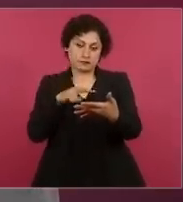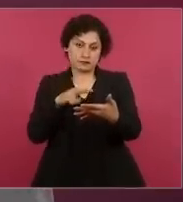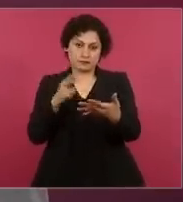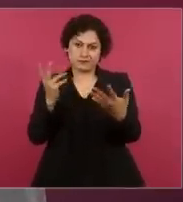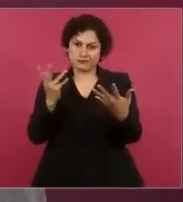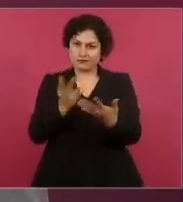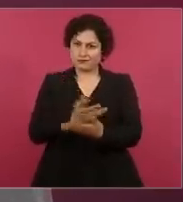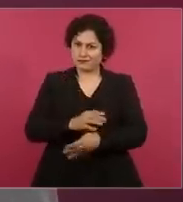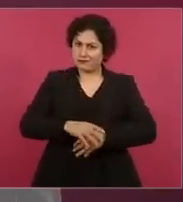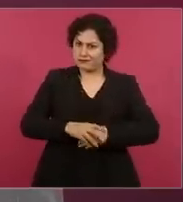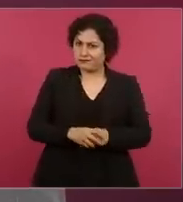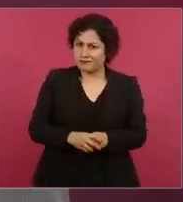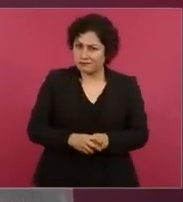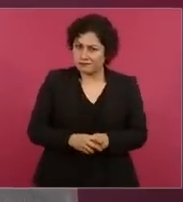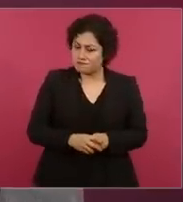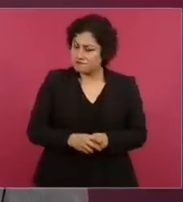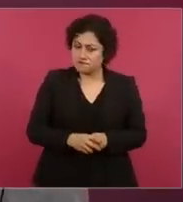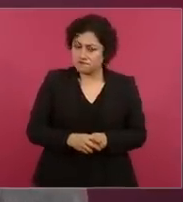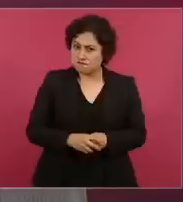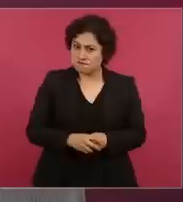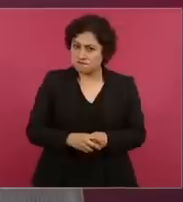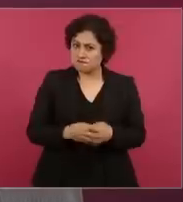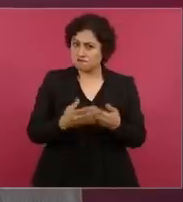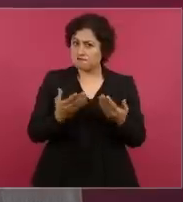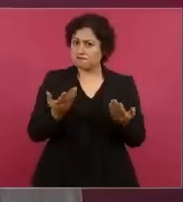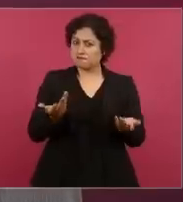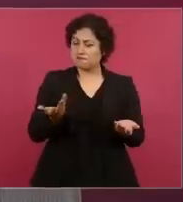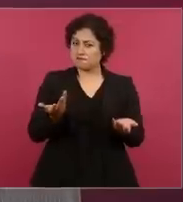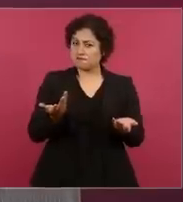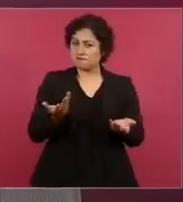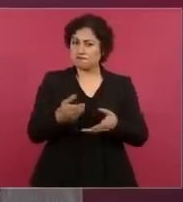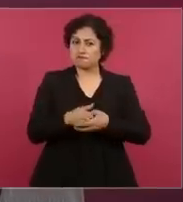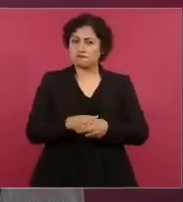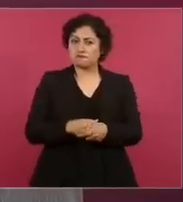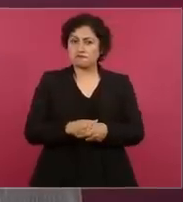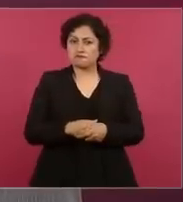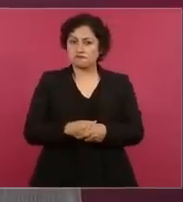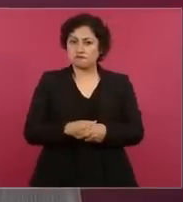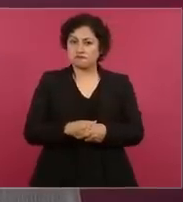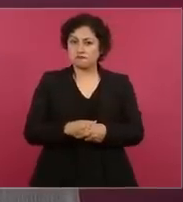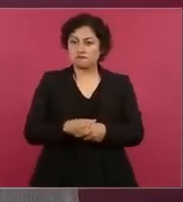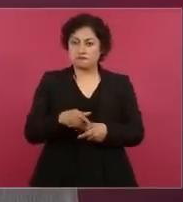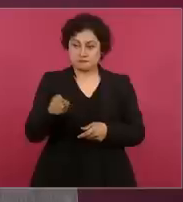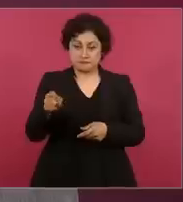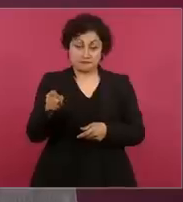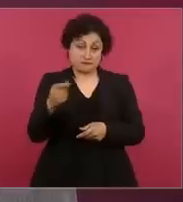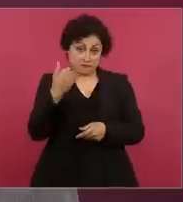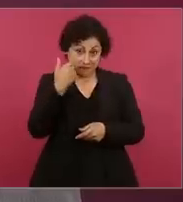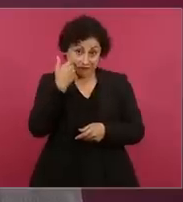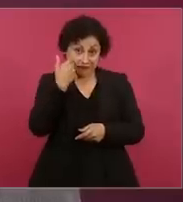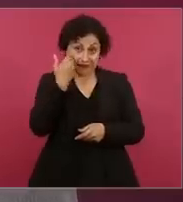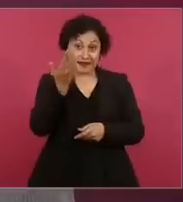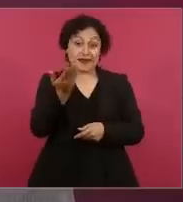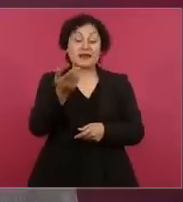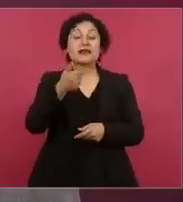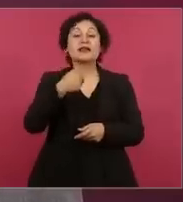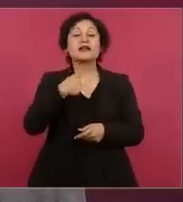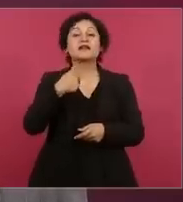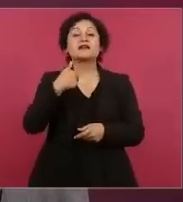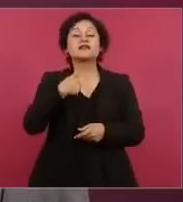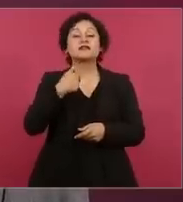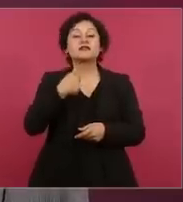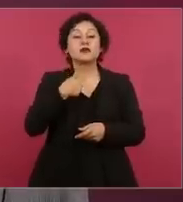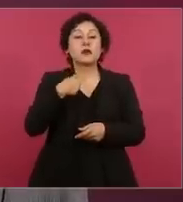lo declare con la paladina de la libertad Carmen Aristegui,